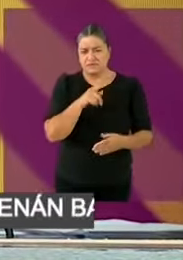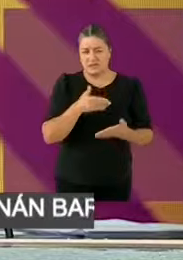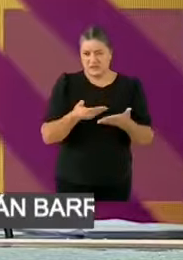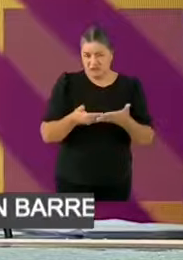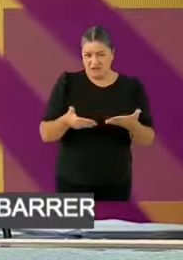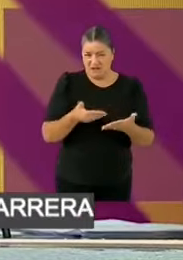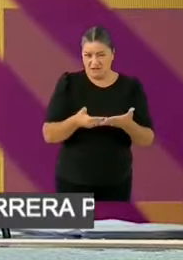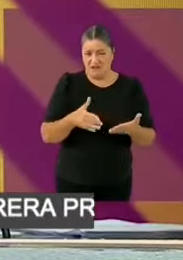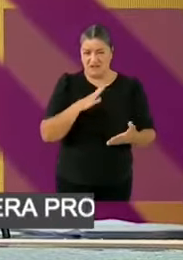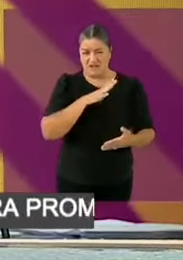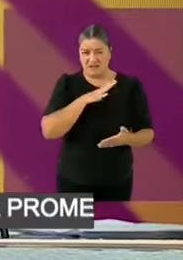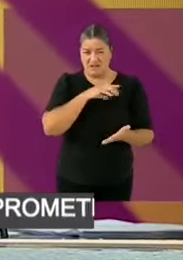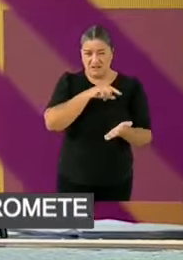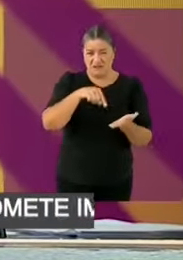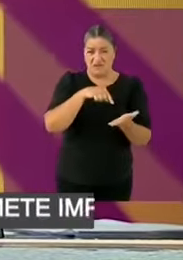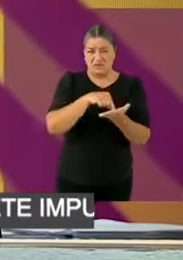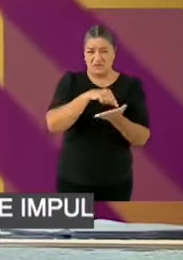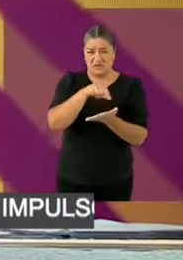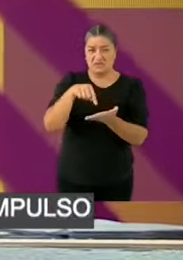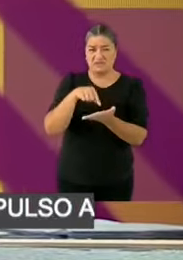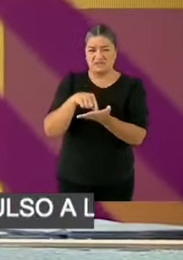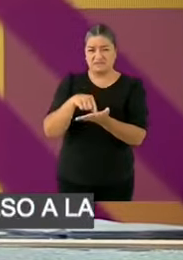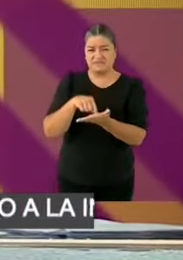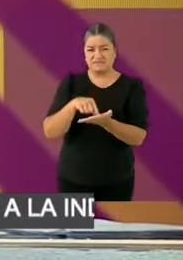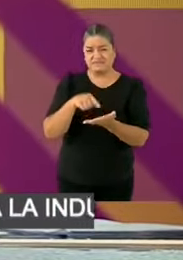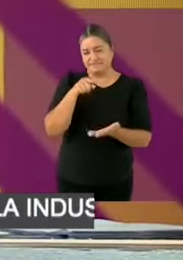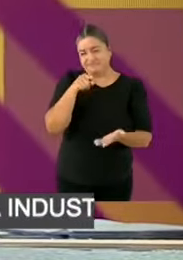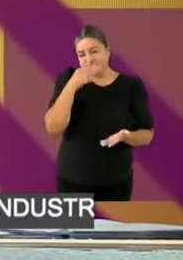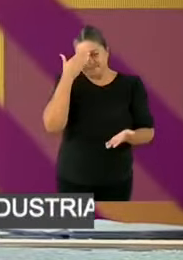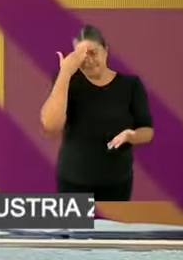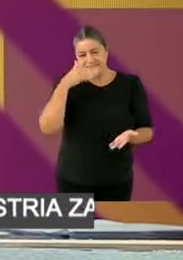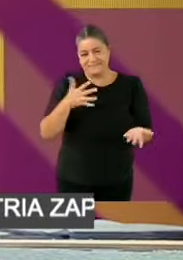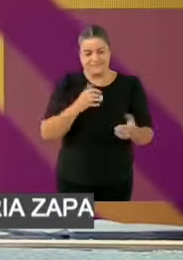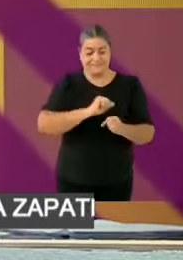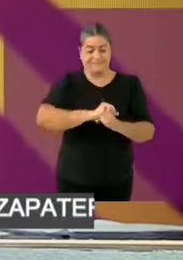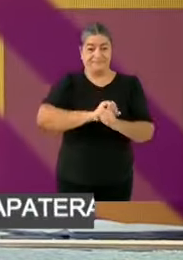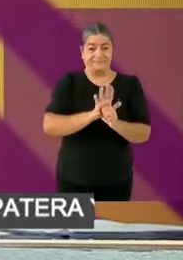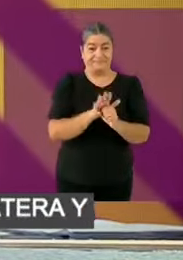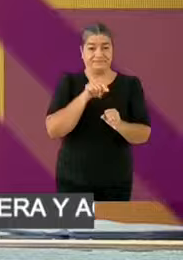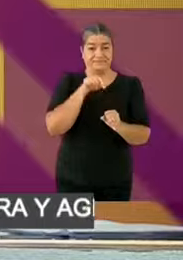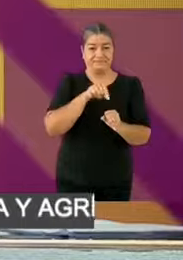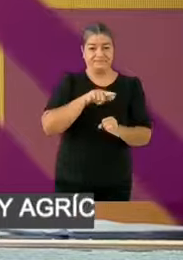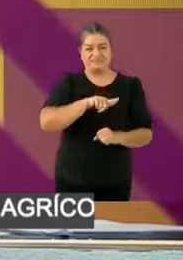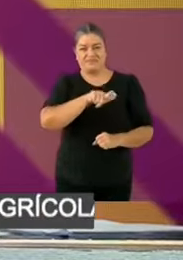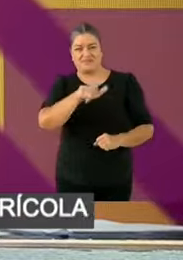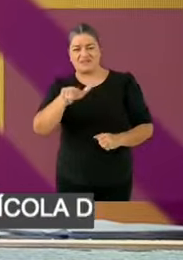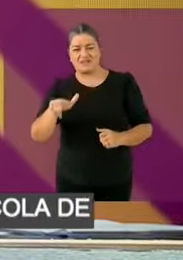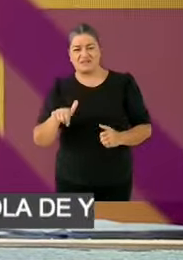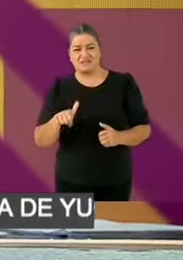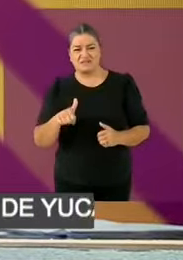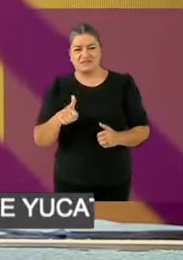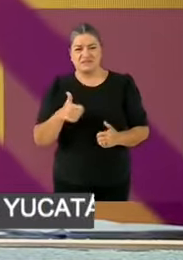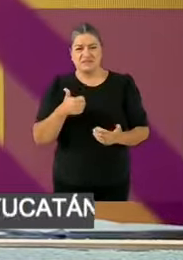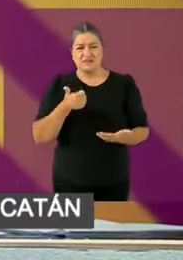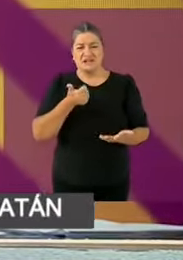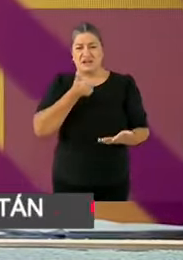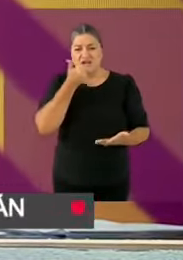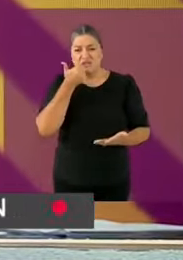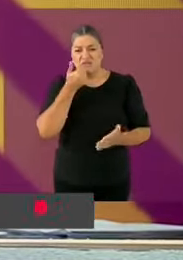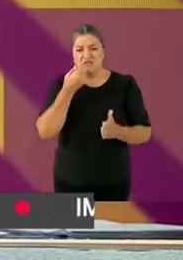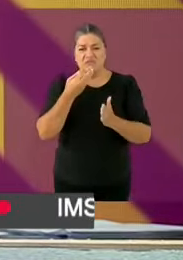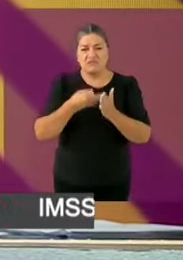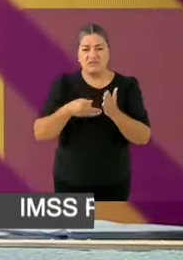regiones, particularmente luego de la pandemia, muchos estudiantes abandonaron las escuelas, algunos se reincorporaron, otros no, pueda ser